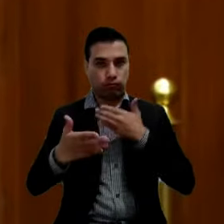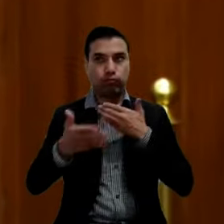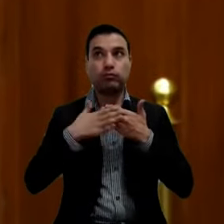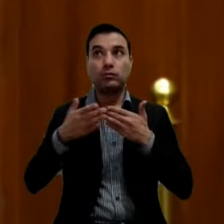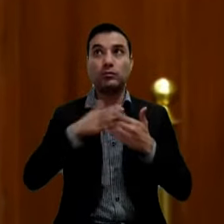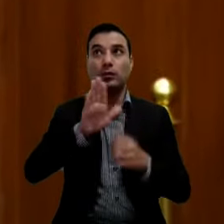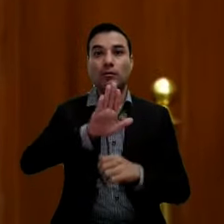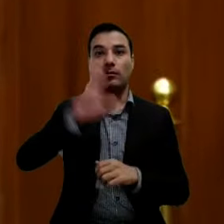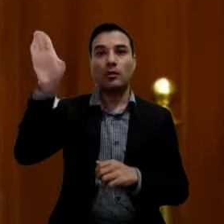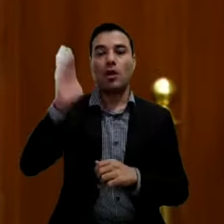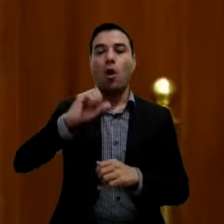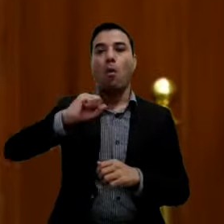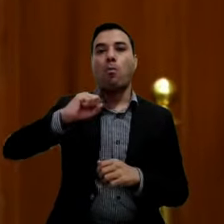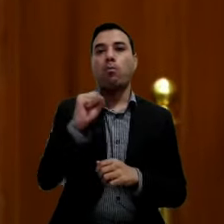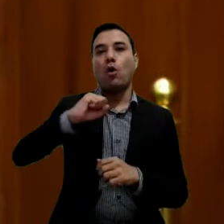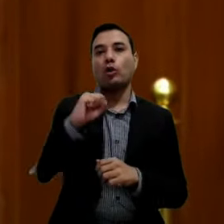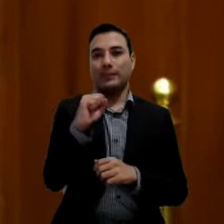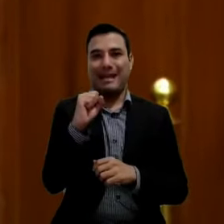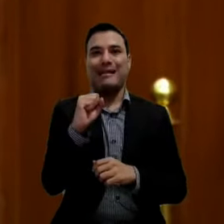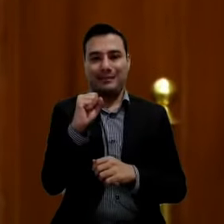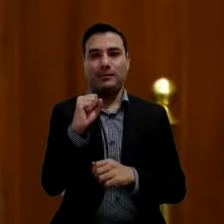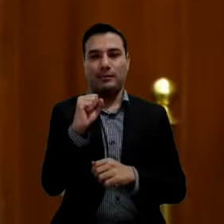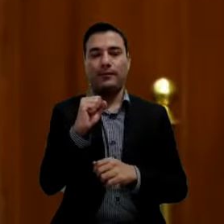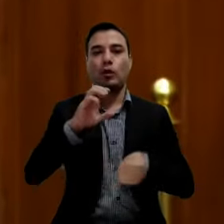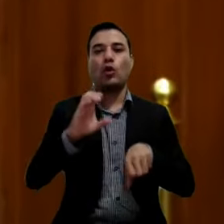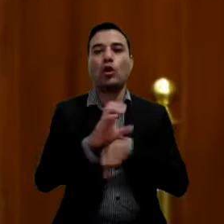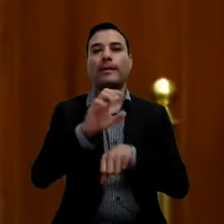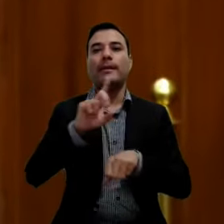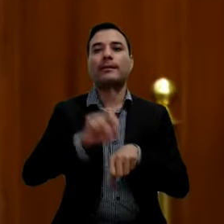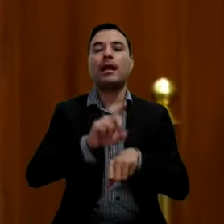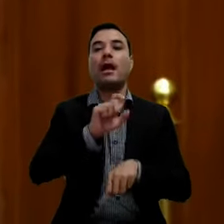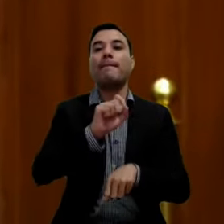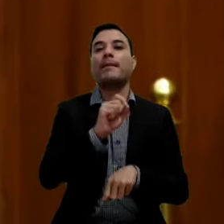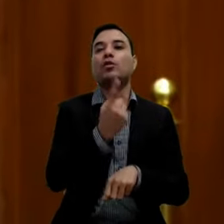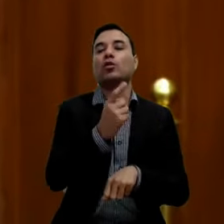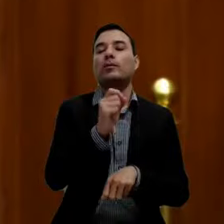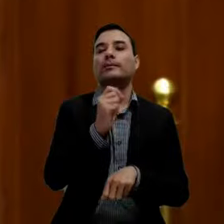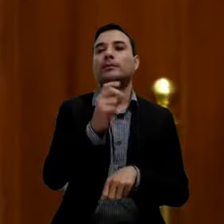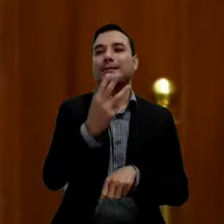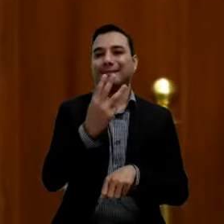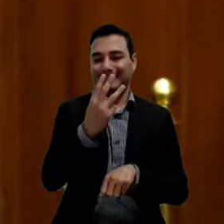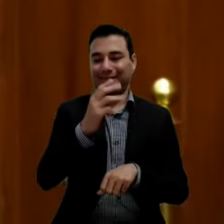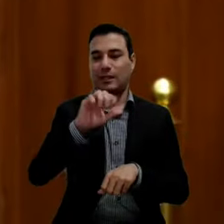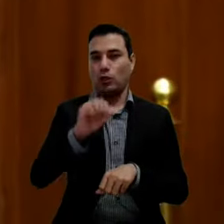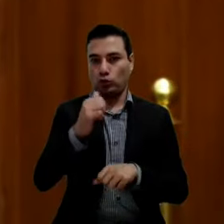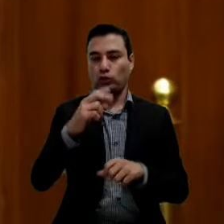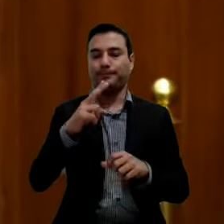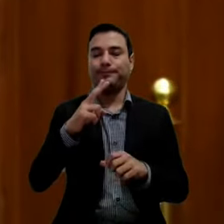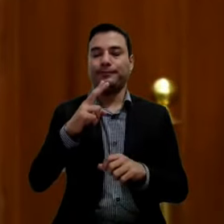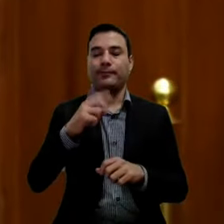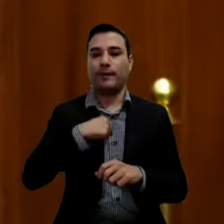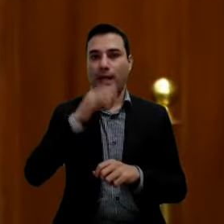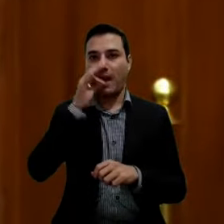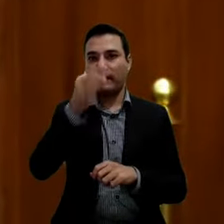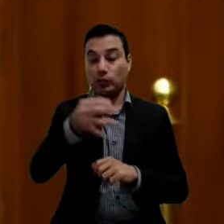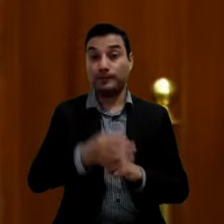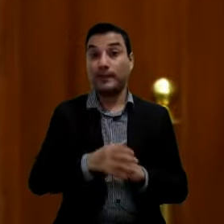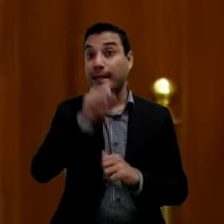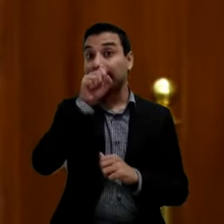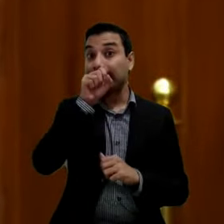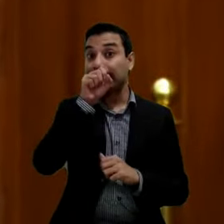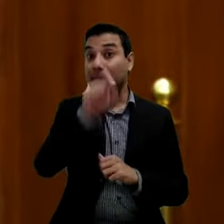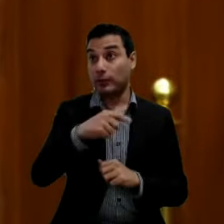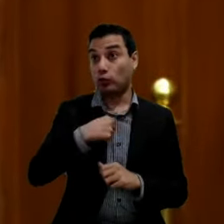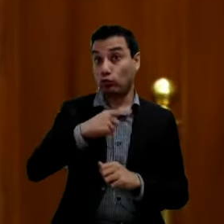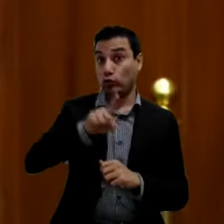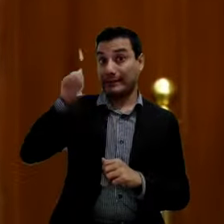Bogotá, Colombia, los días 20, 21 y 22 de agosto del año en curso. Además, durante esta estancia, como